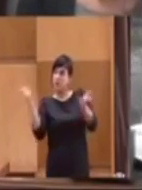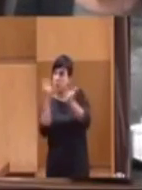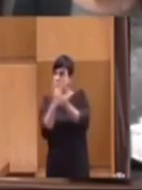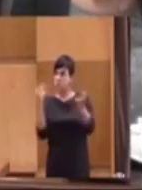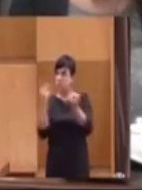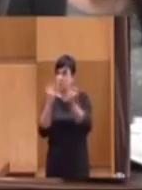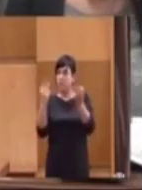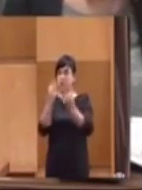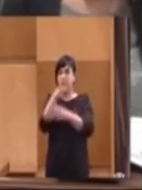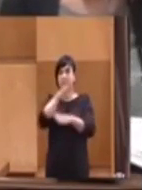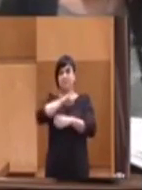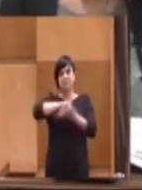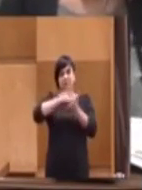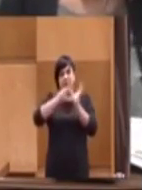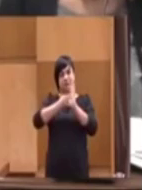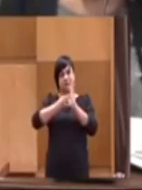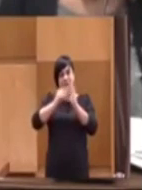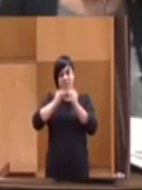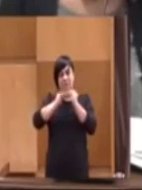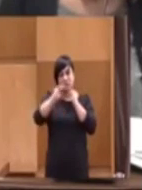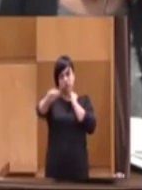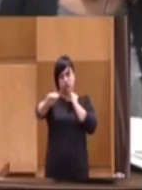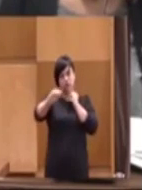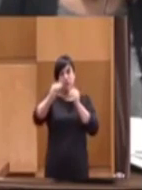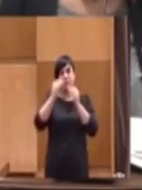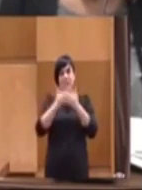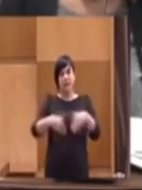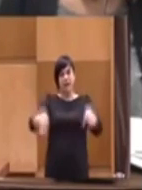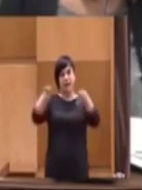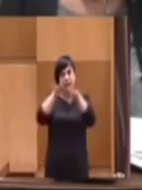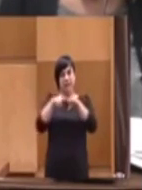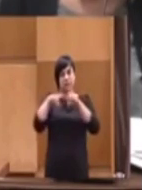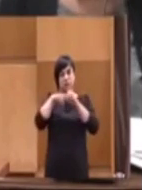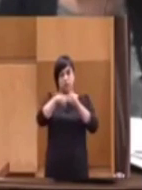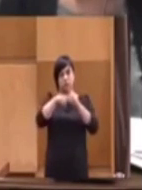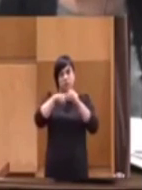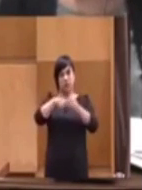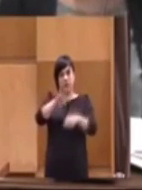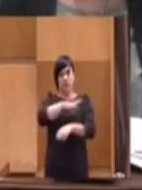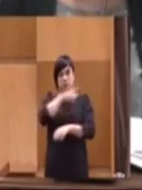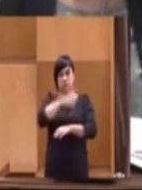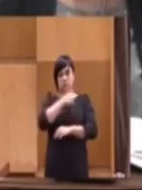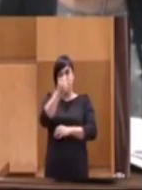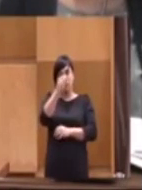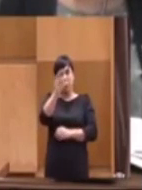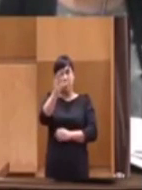por un sistema de pensiones sostenible, equitativo y solidario, señor Asensio.